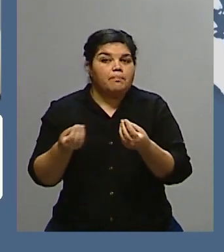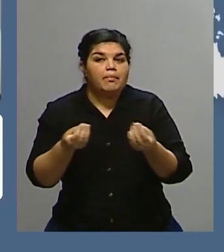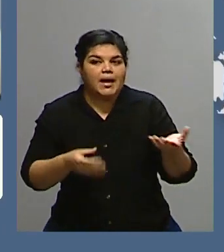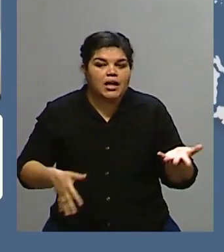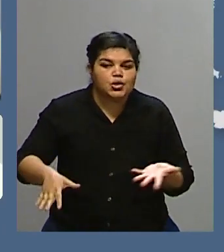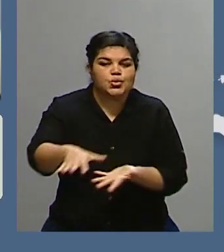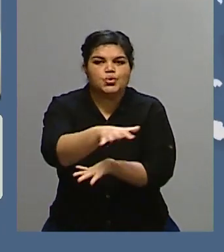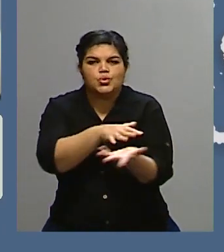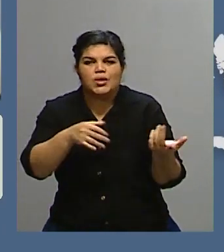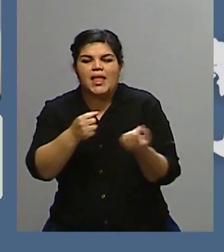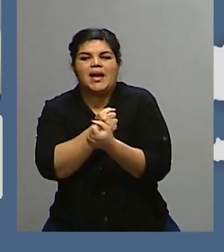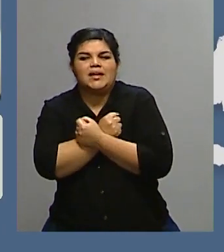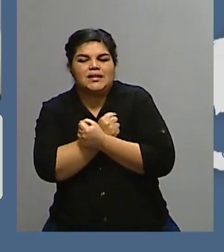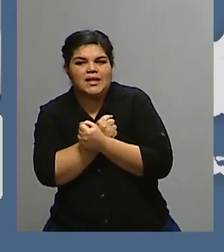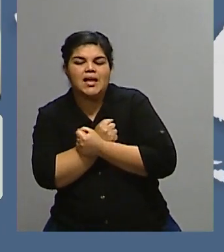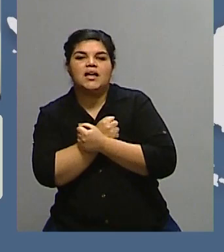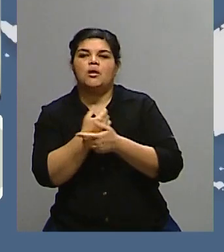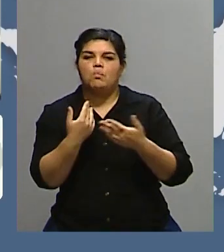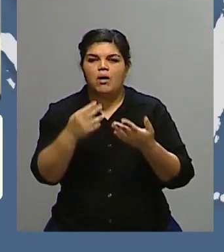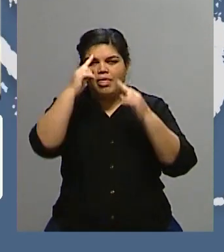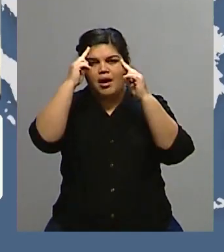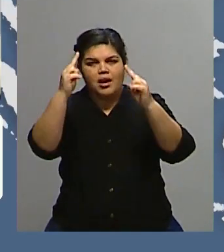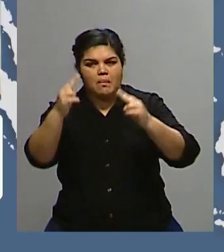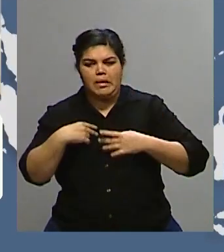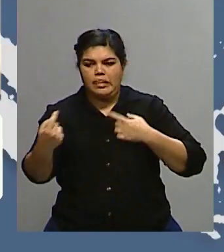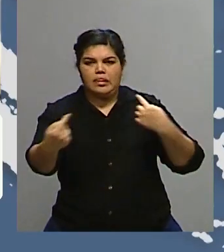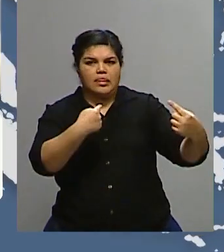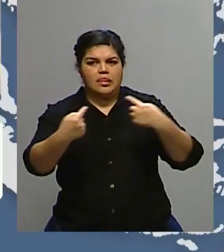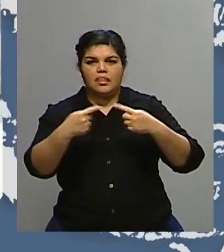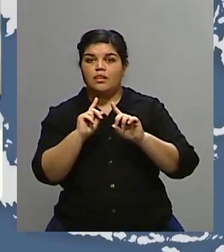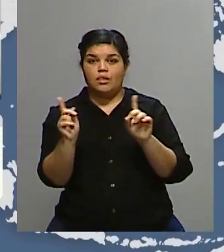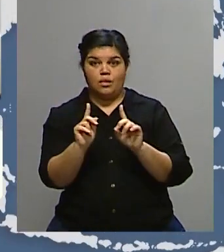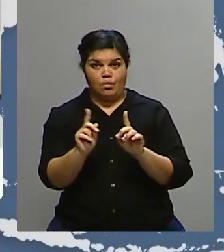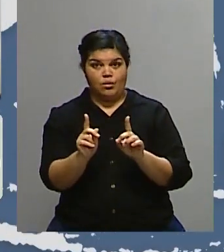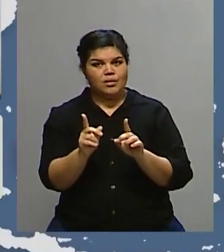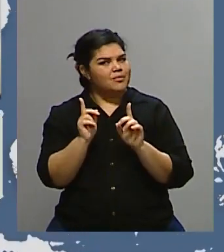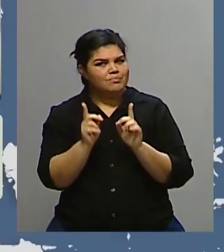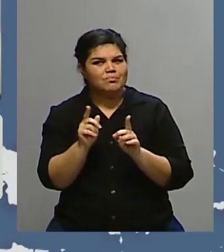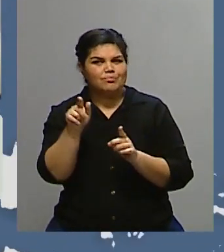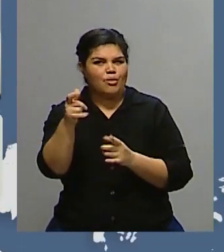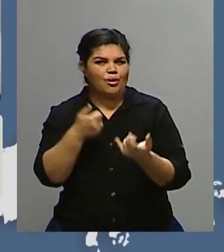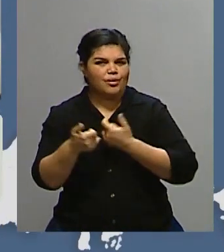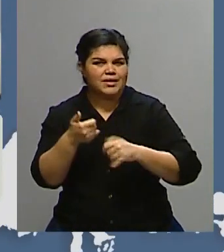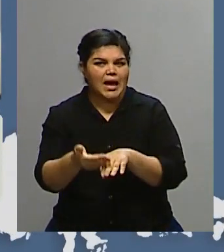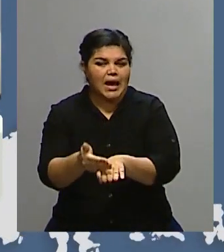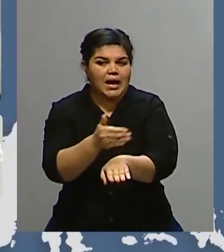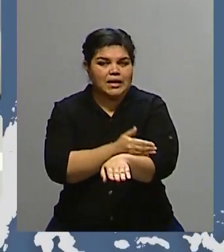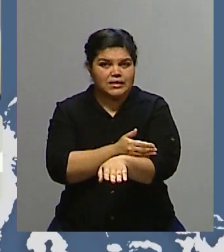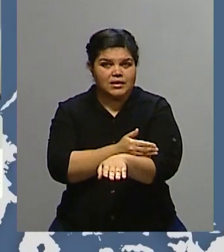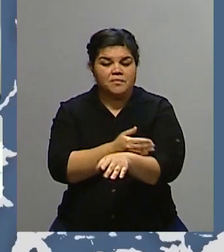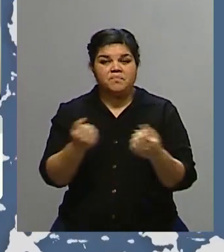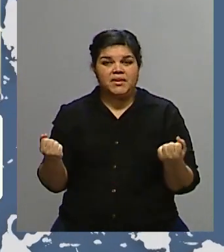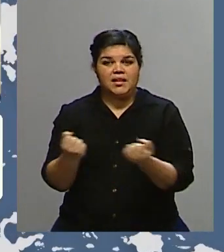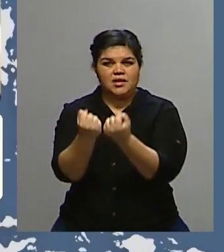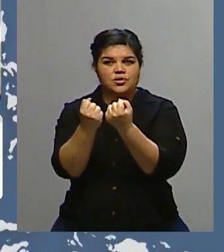fuerte y ser más populares a partir de esa situación que sucedió con Lady